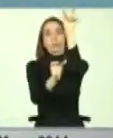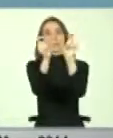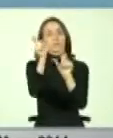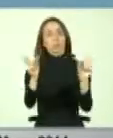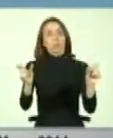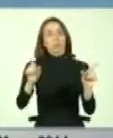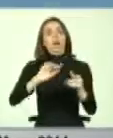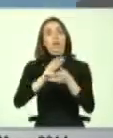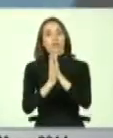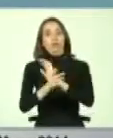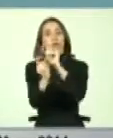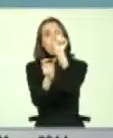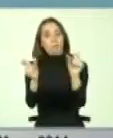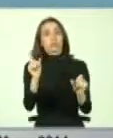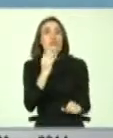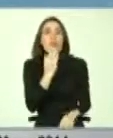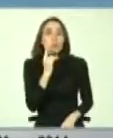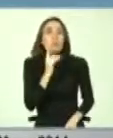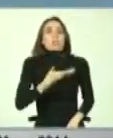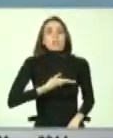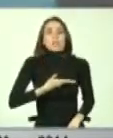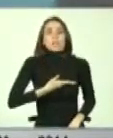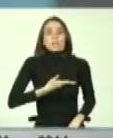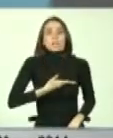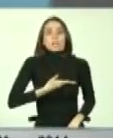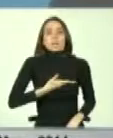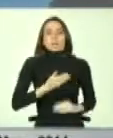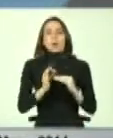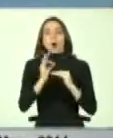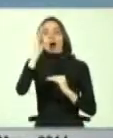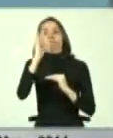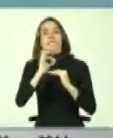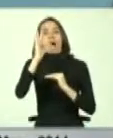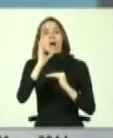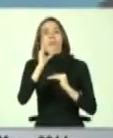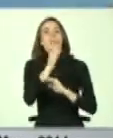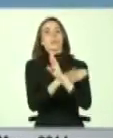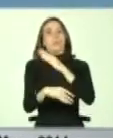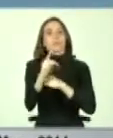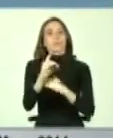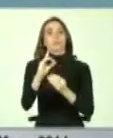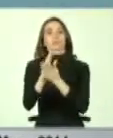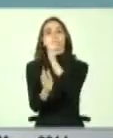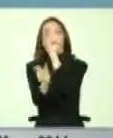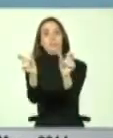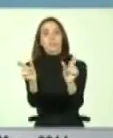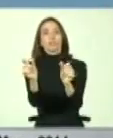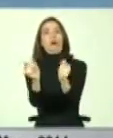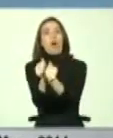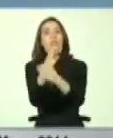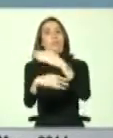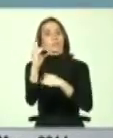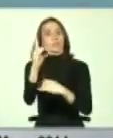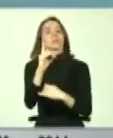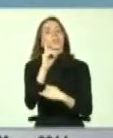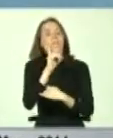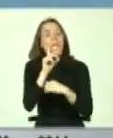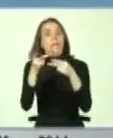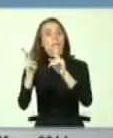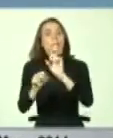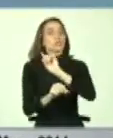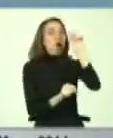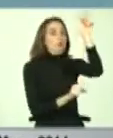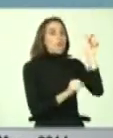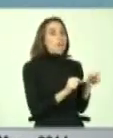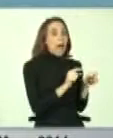el fondo, todas las personas también tenemos grado de discapacidad, todas las personas con discapacidad tienen derechos, y nadie tiene